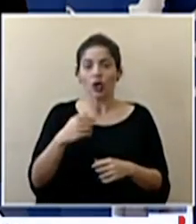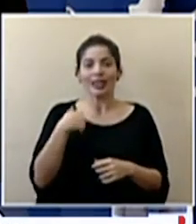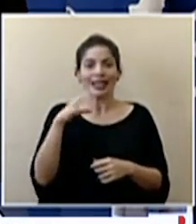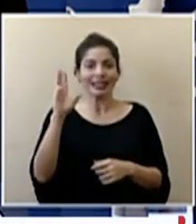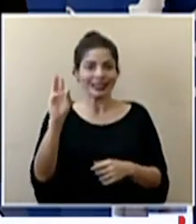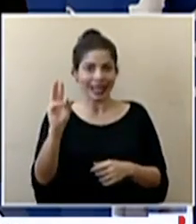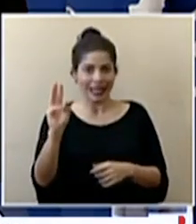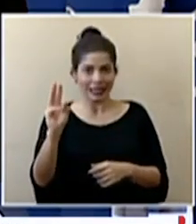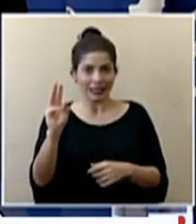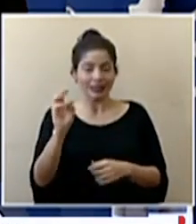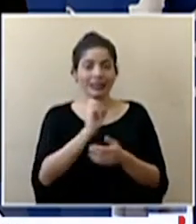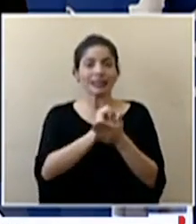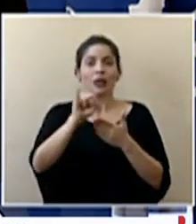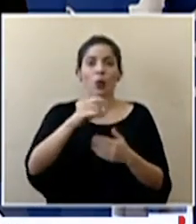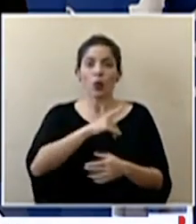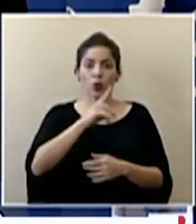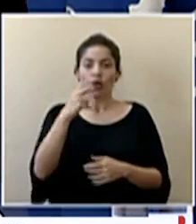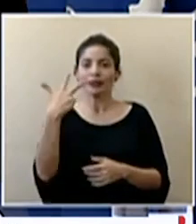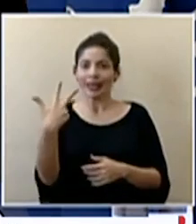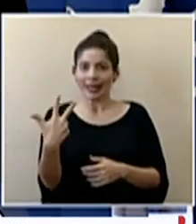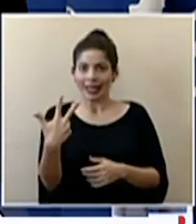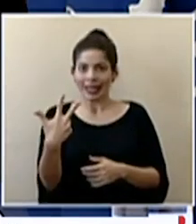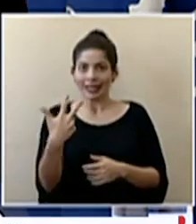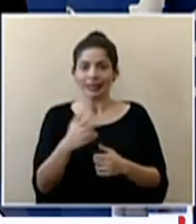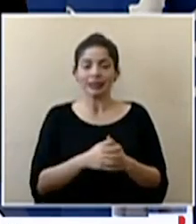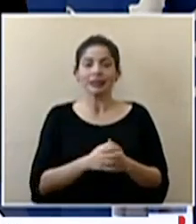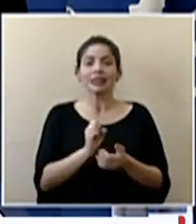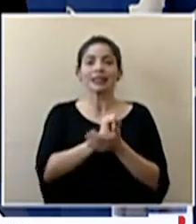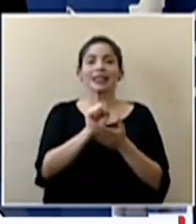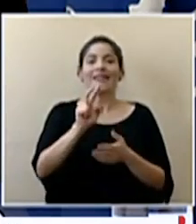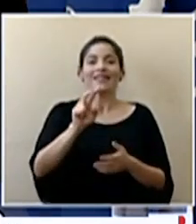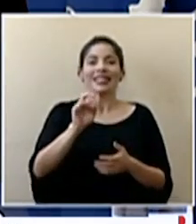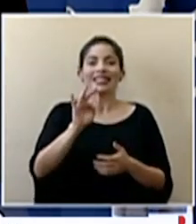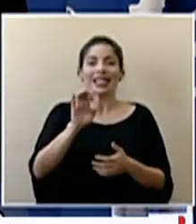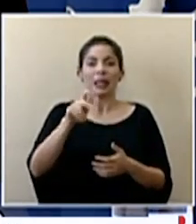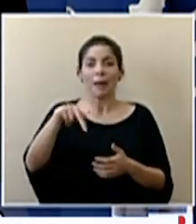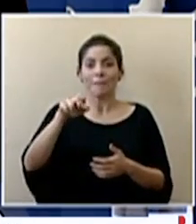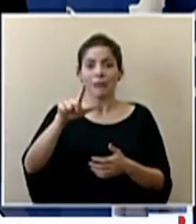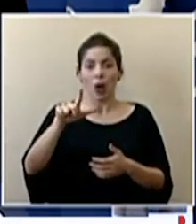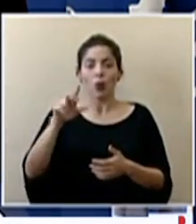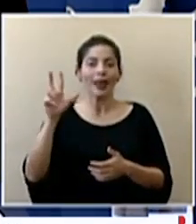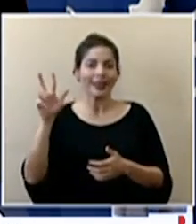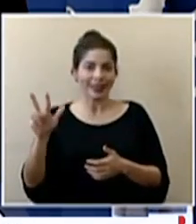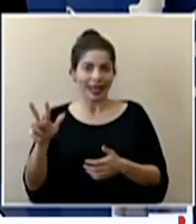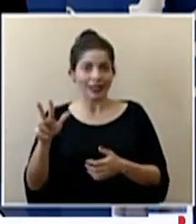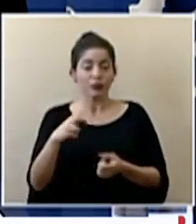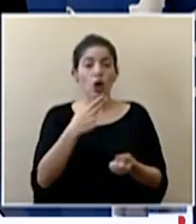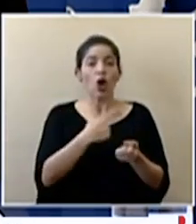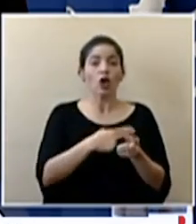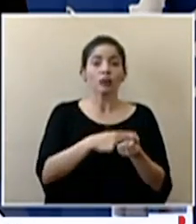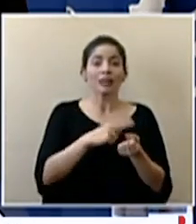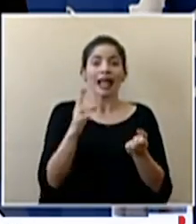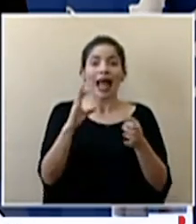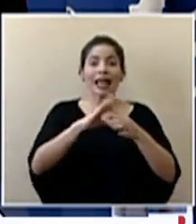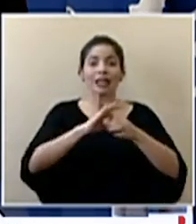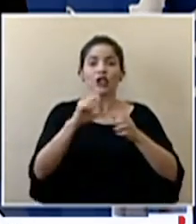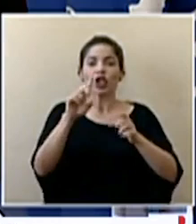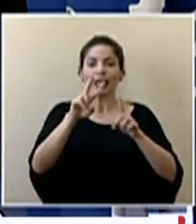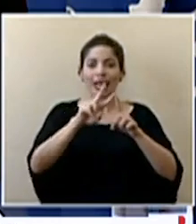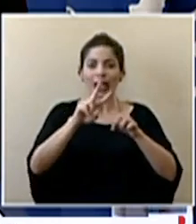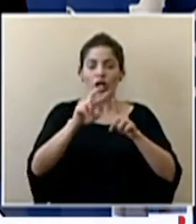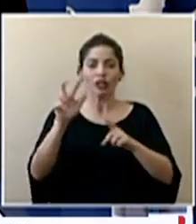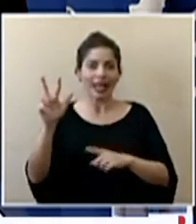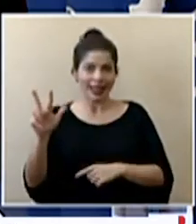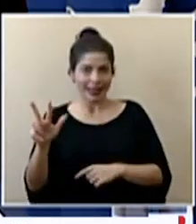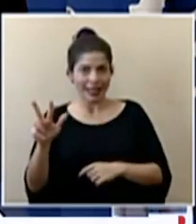6 el san juan de dios con 3 el san vicente de paul con 3 hospital de la anexión en nicoya con